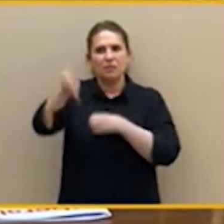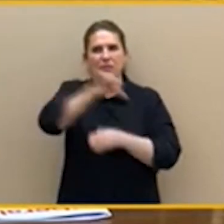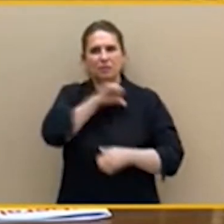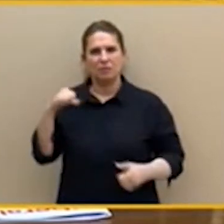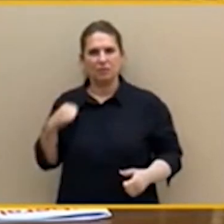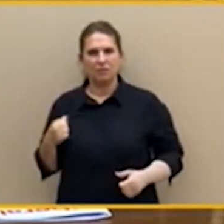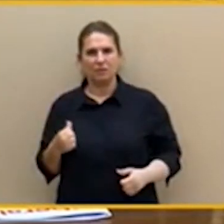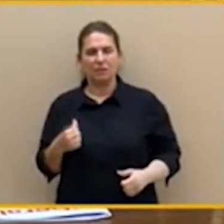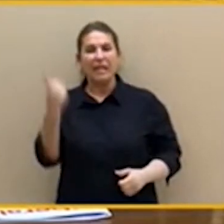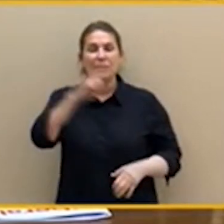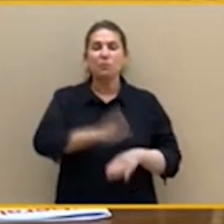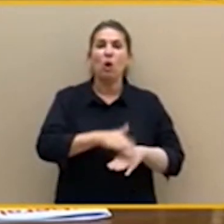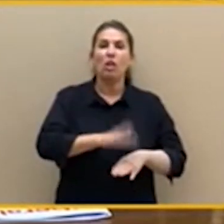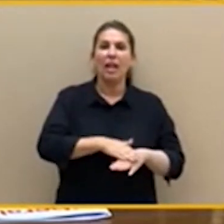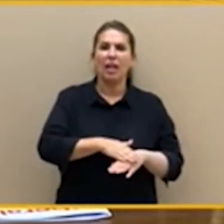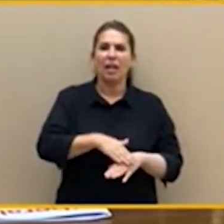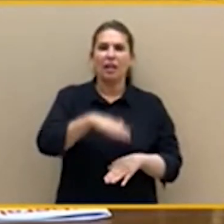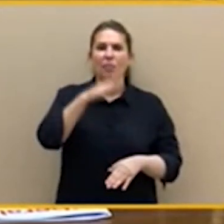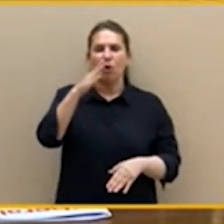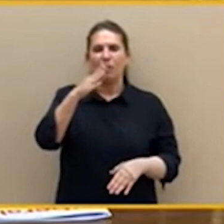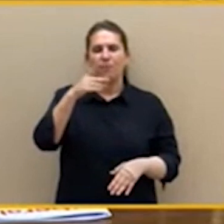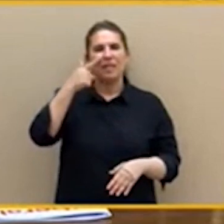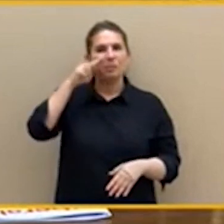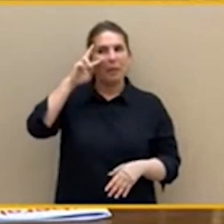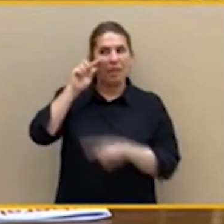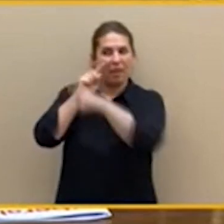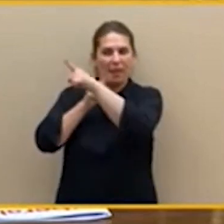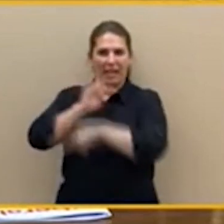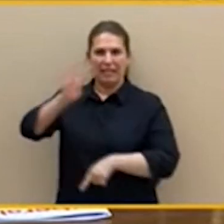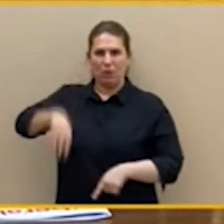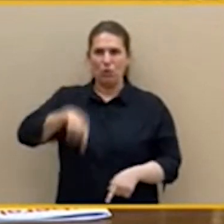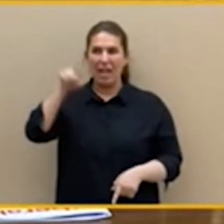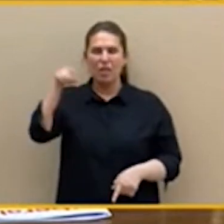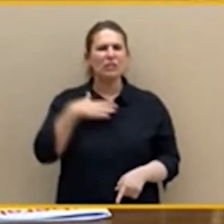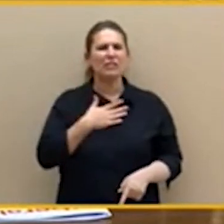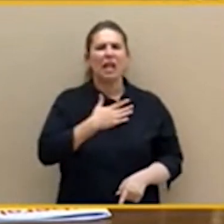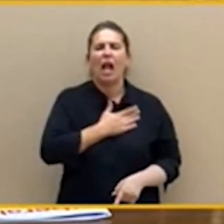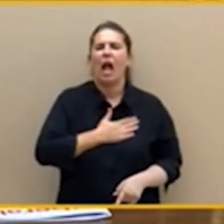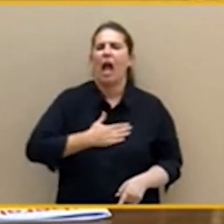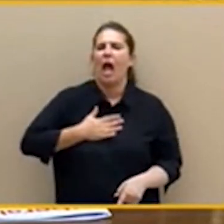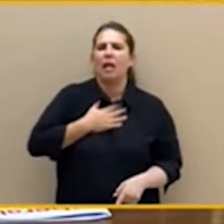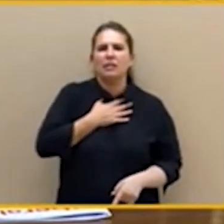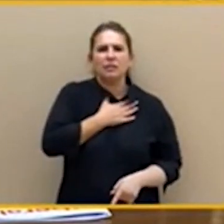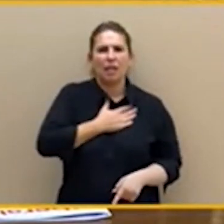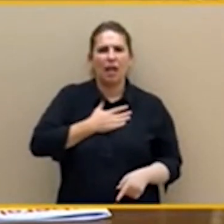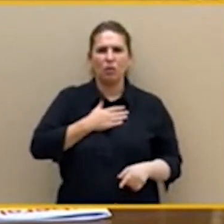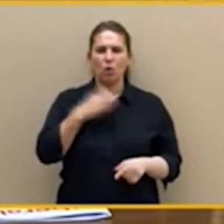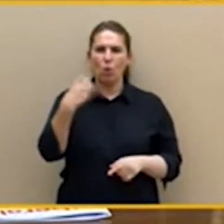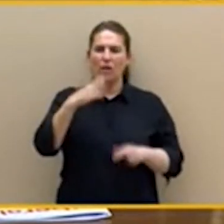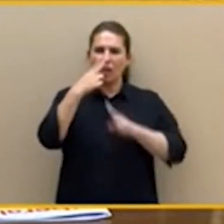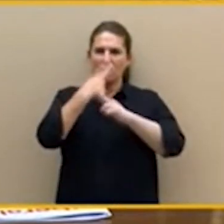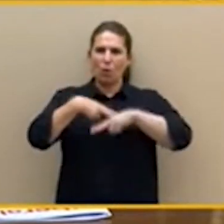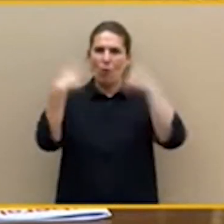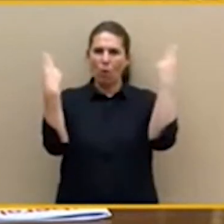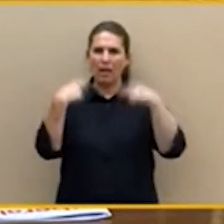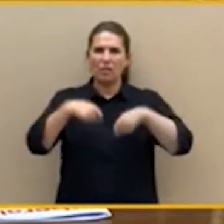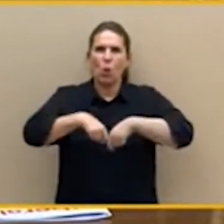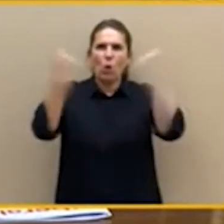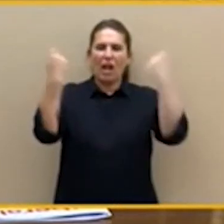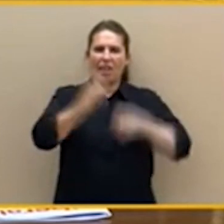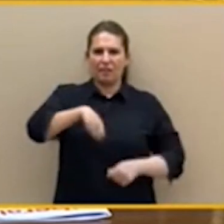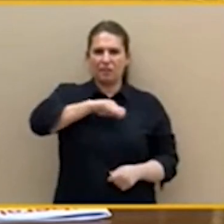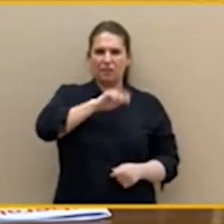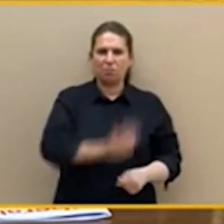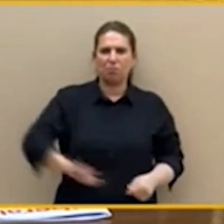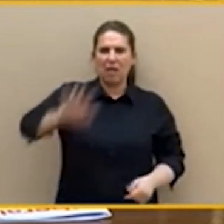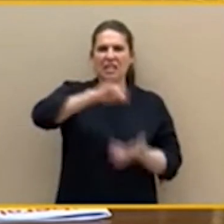Ellos están encantados de que estas cuentas públicas sean la ruina de España, que el sistema de pensiones no sea sostenible, que tengamos déficit